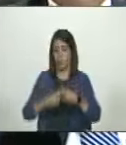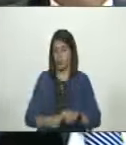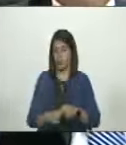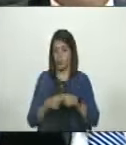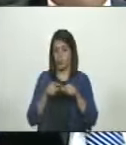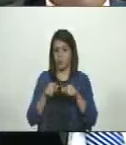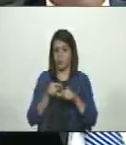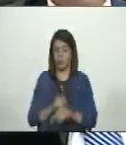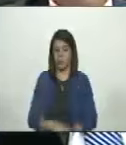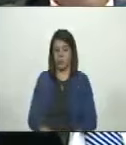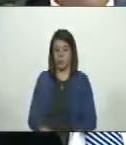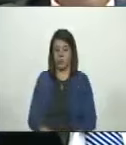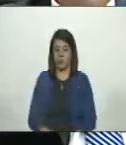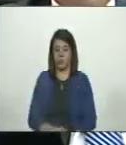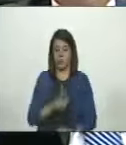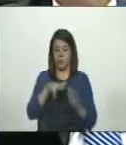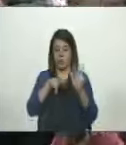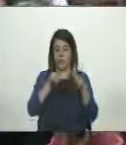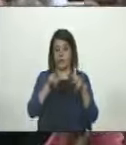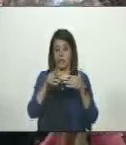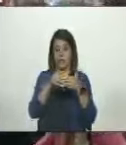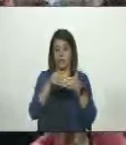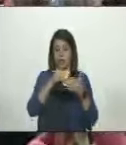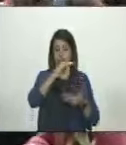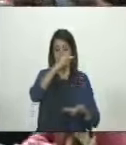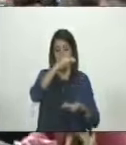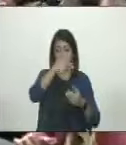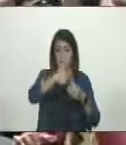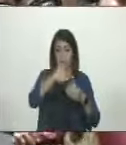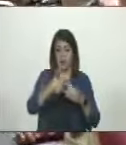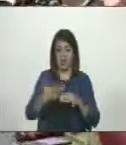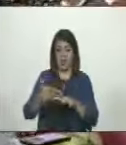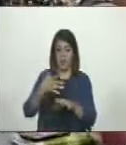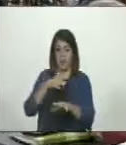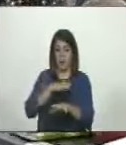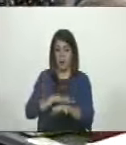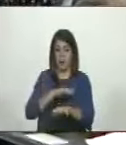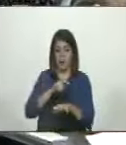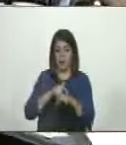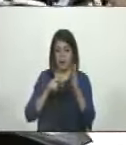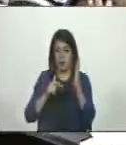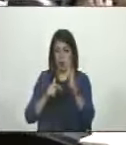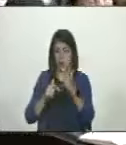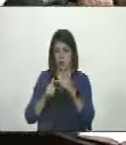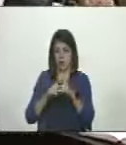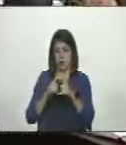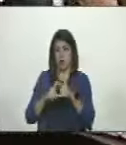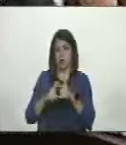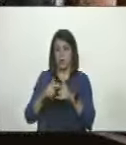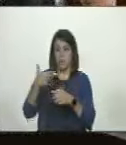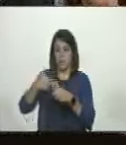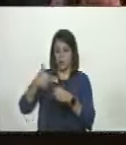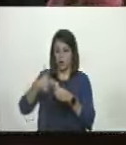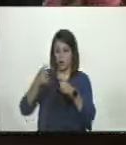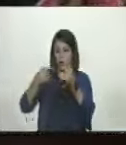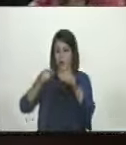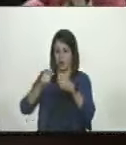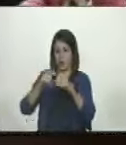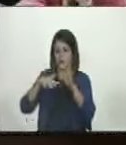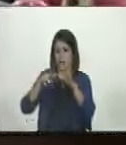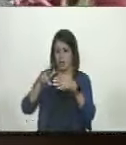precio de 13 dólares por barril y que ni en el peor momento de las sanciones hemos vendido petróleo en ese